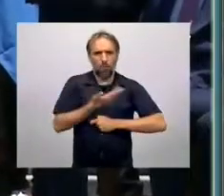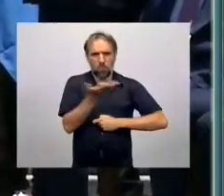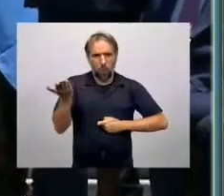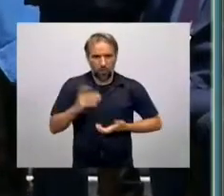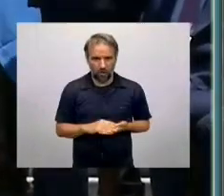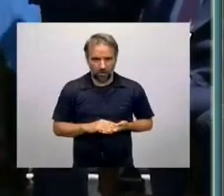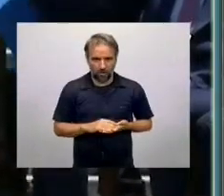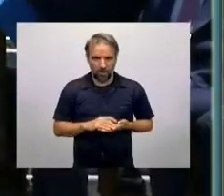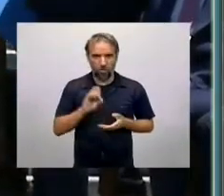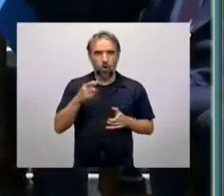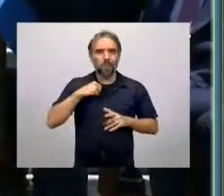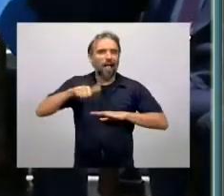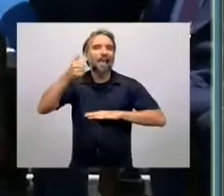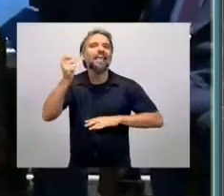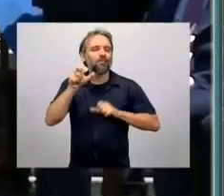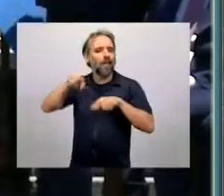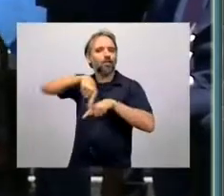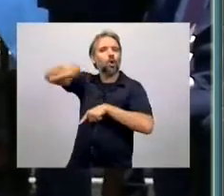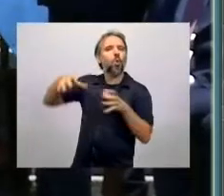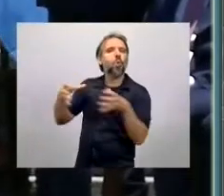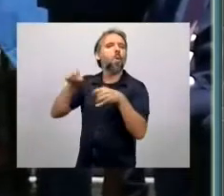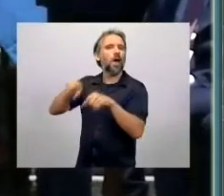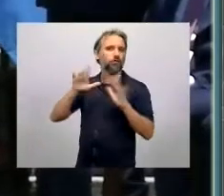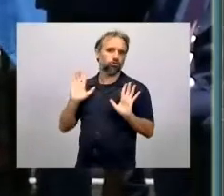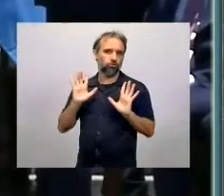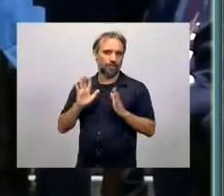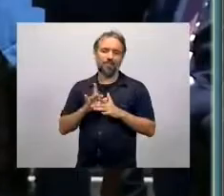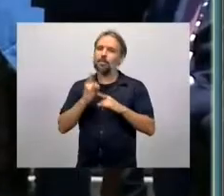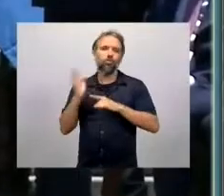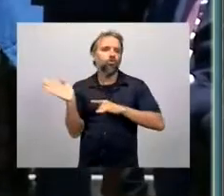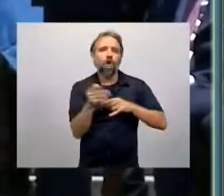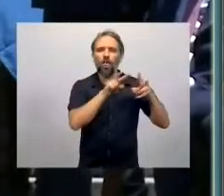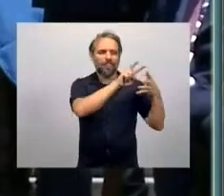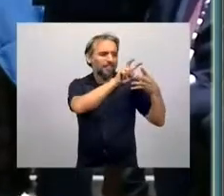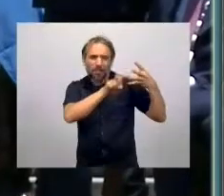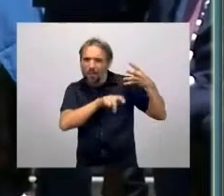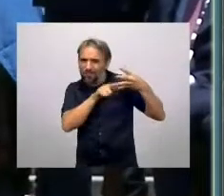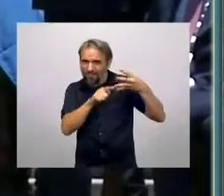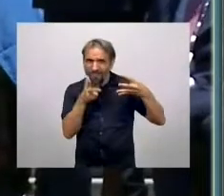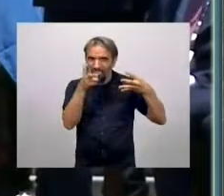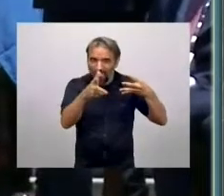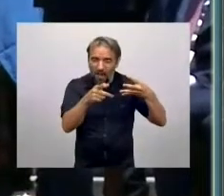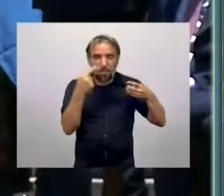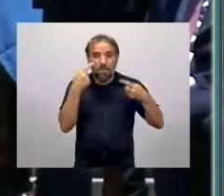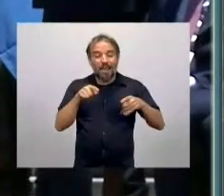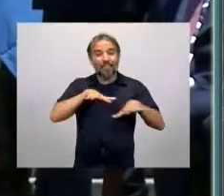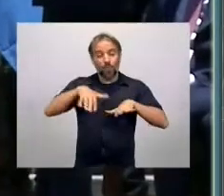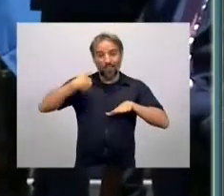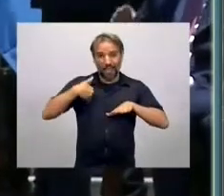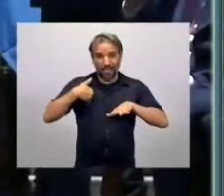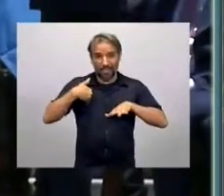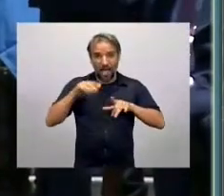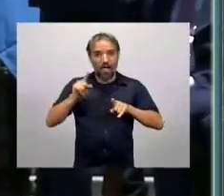primer proyecto de ley? ¿Cómo dicen? ¿Cuándo esperarían ustedes en el Congreso el primer proyecto de ley?